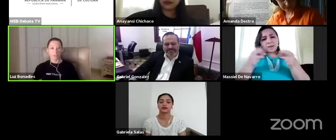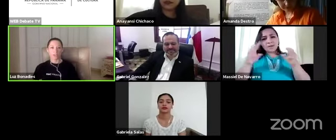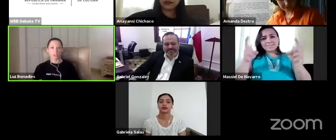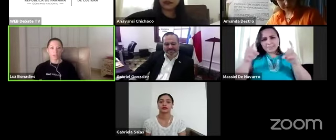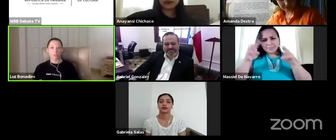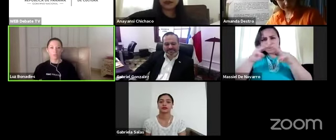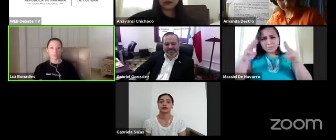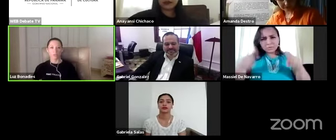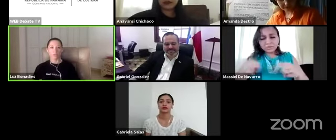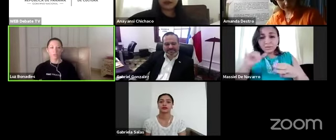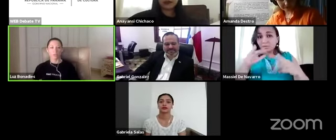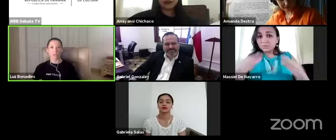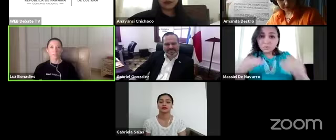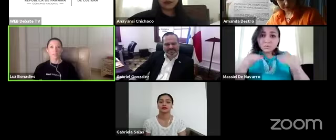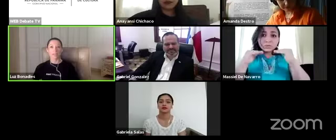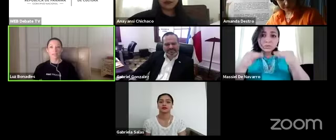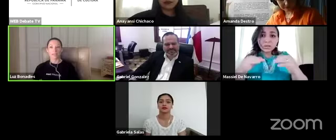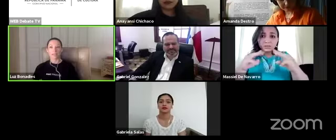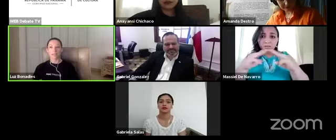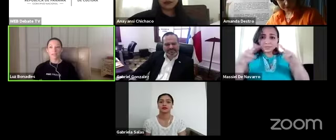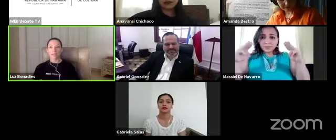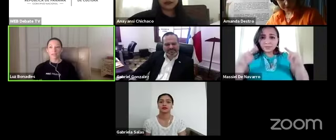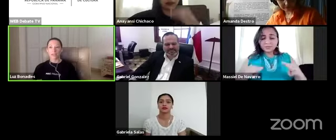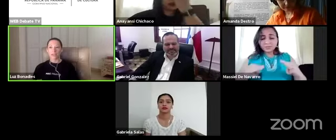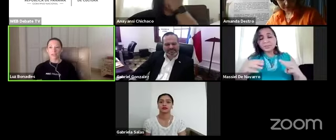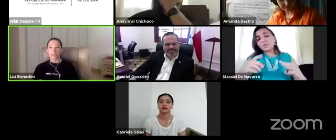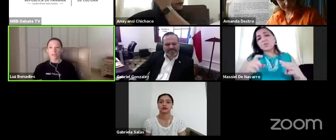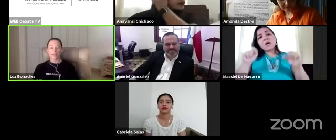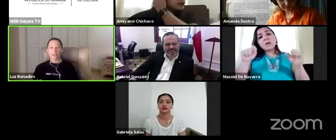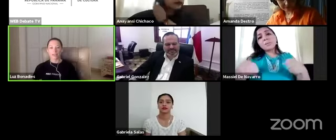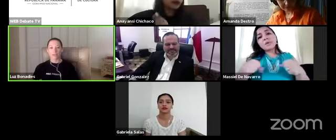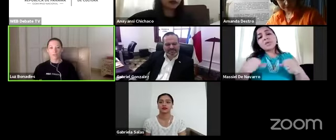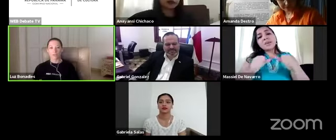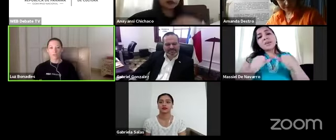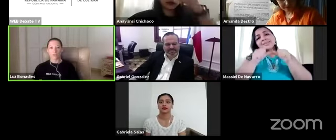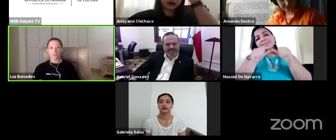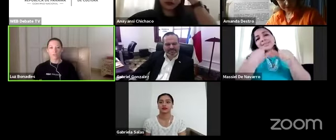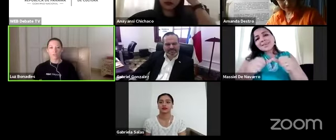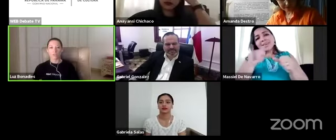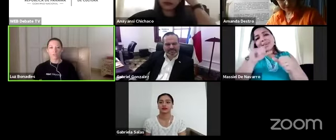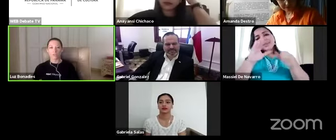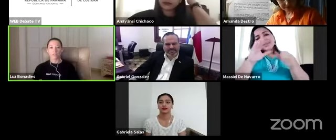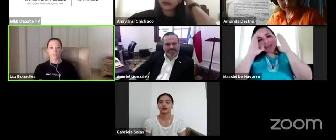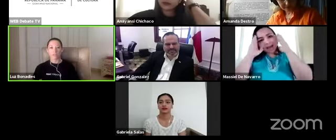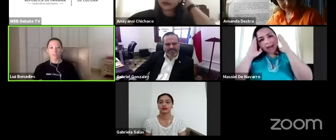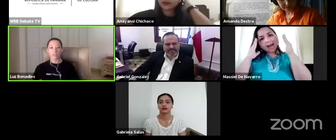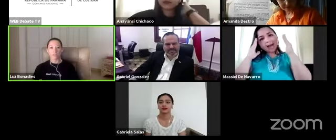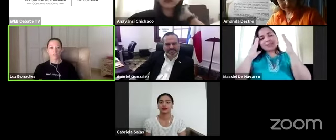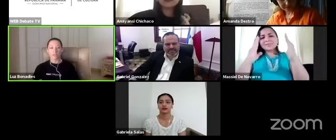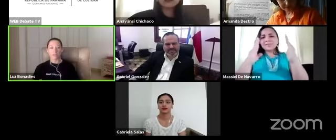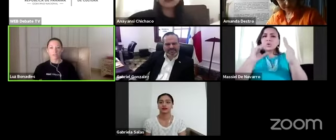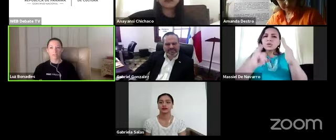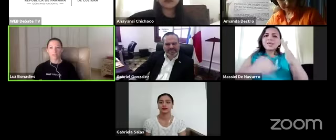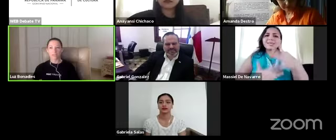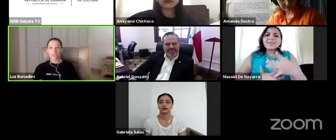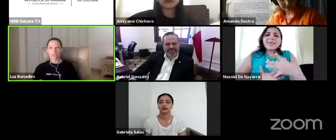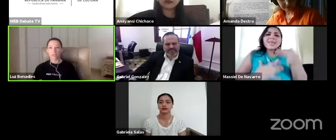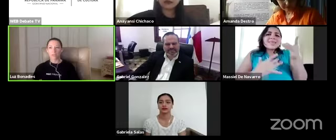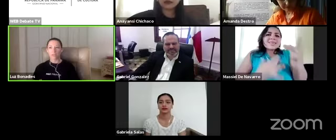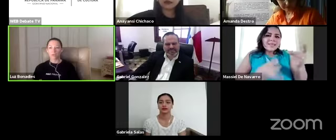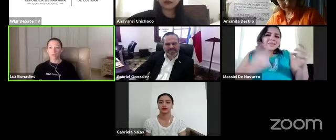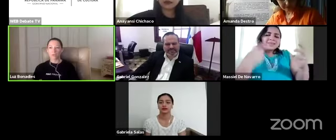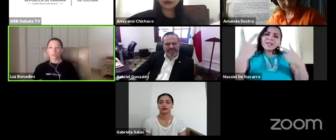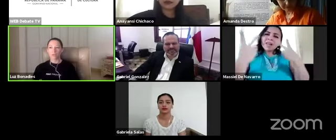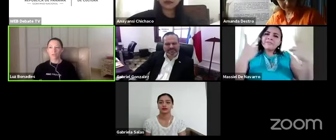reto para los museos mantener esa atención y ese interés en la visita física